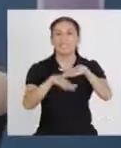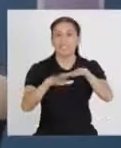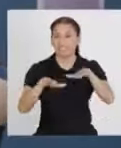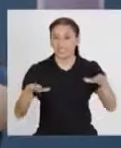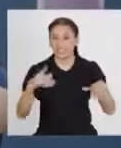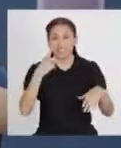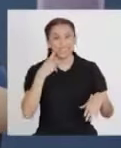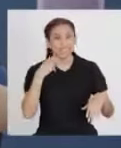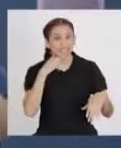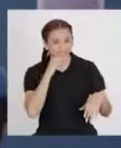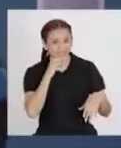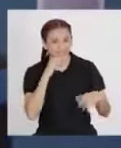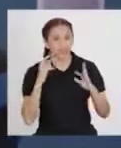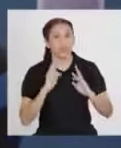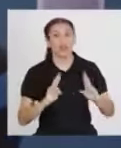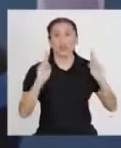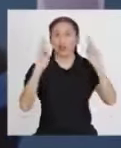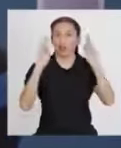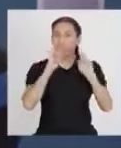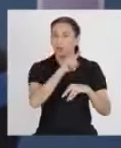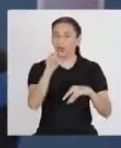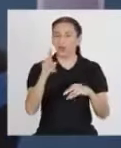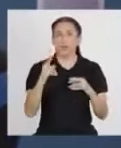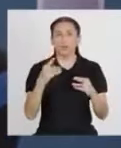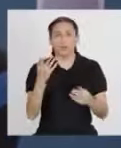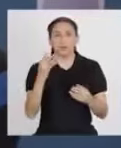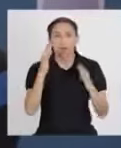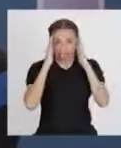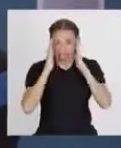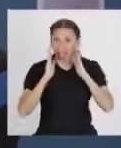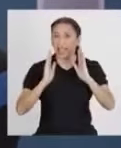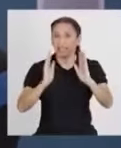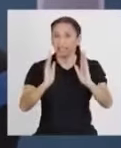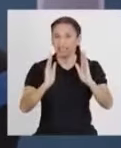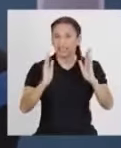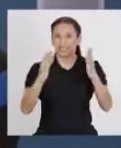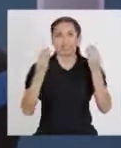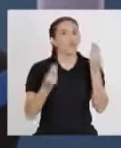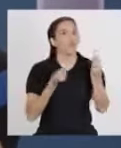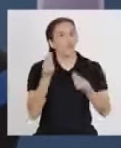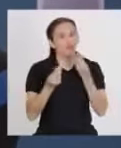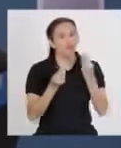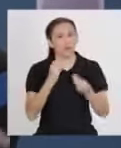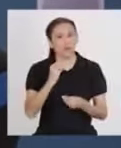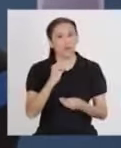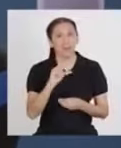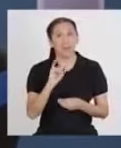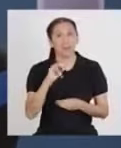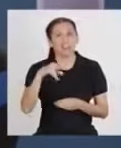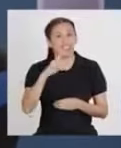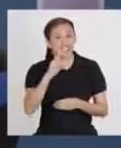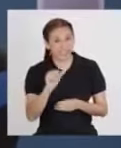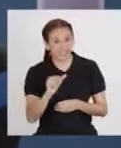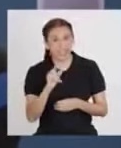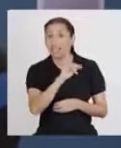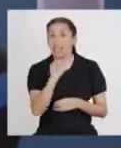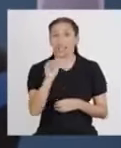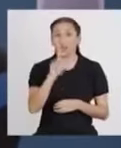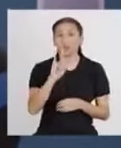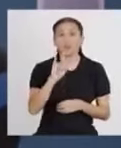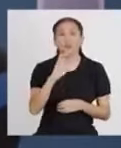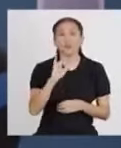Niñas y niños, espero que hayan estado muy atentos a cómo Olinda y Lucio